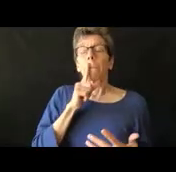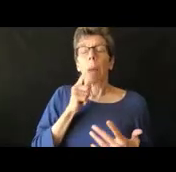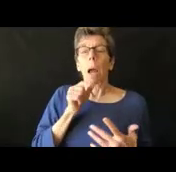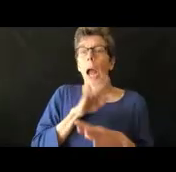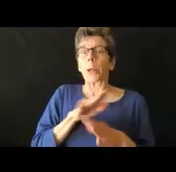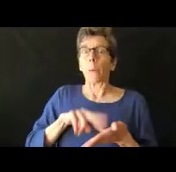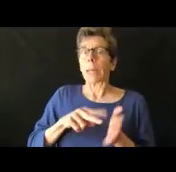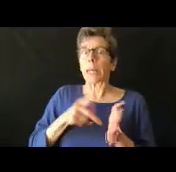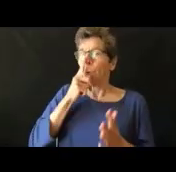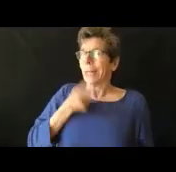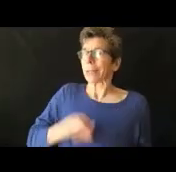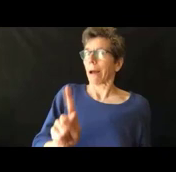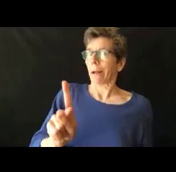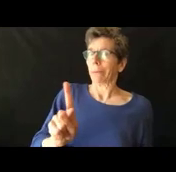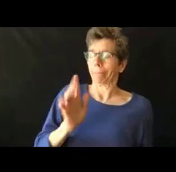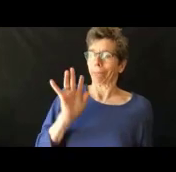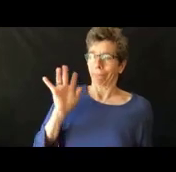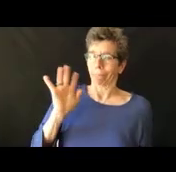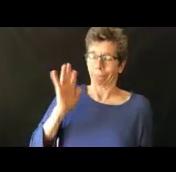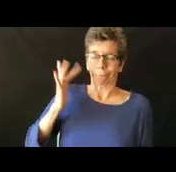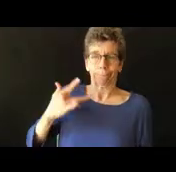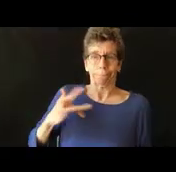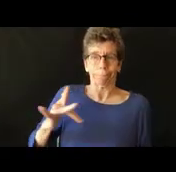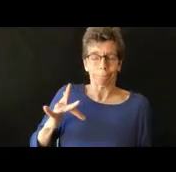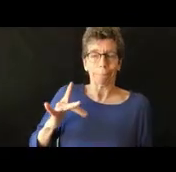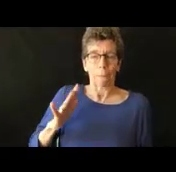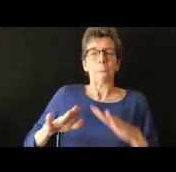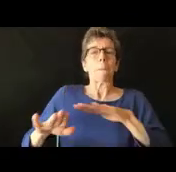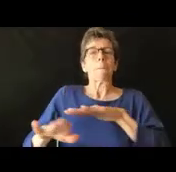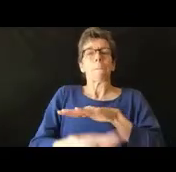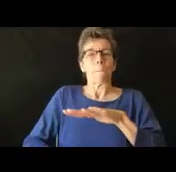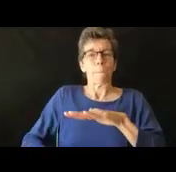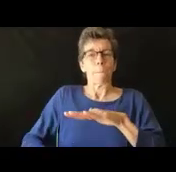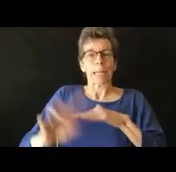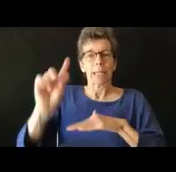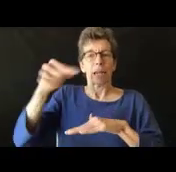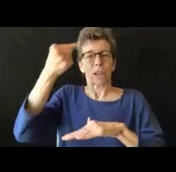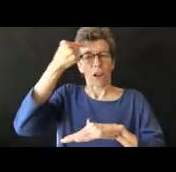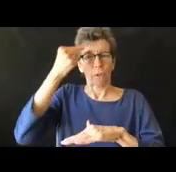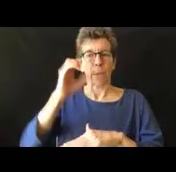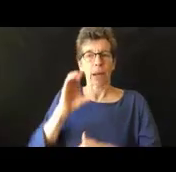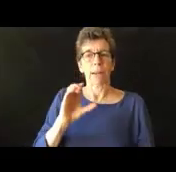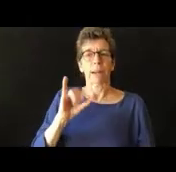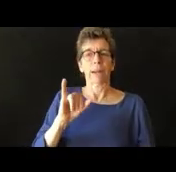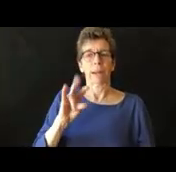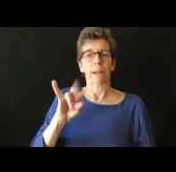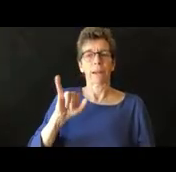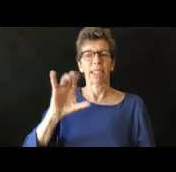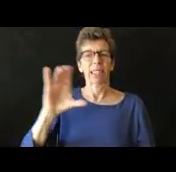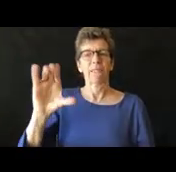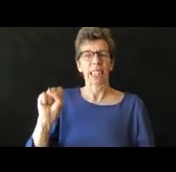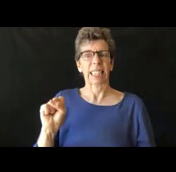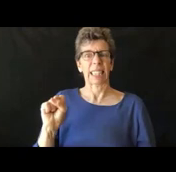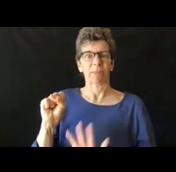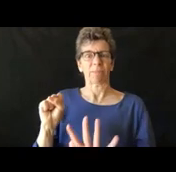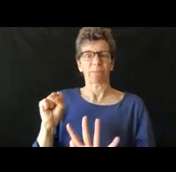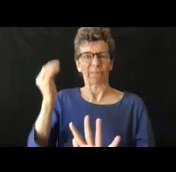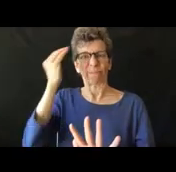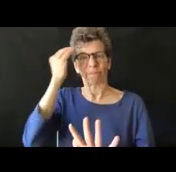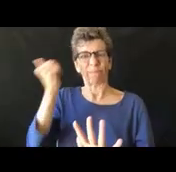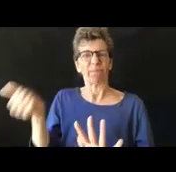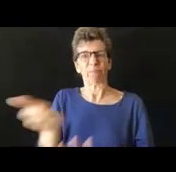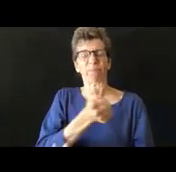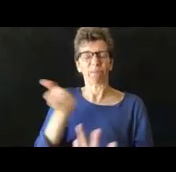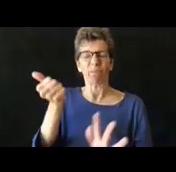insultar la inteligencia porque aquí es civismo básico, ¿no? Pero estamos hablando de las ramas del